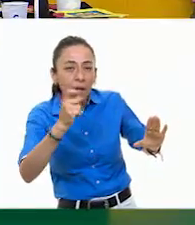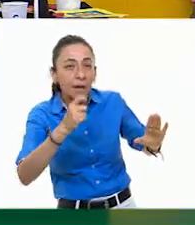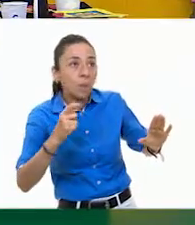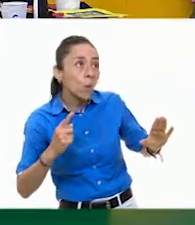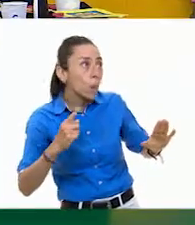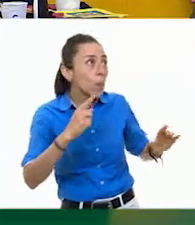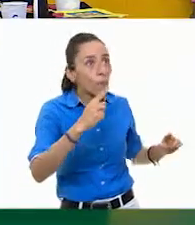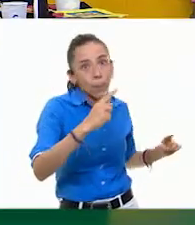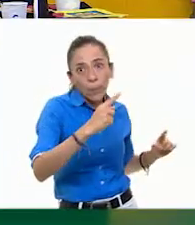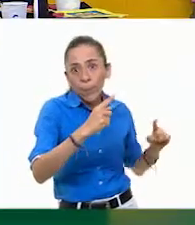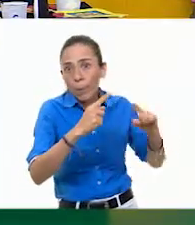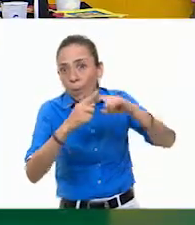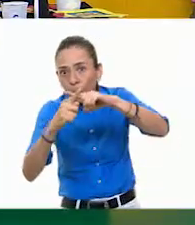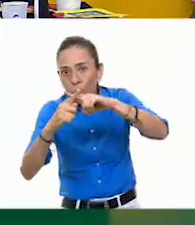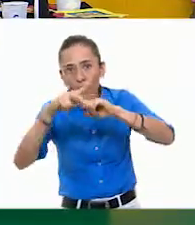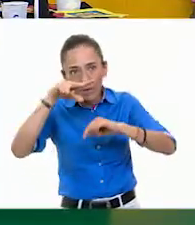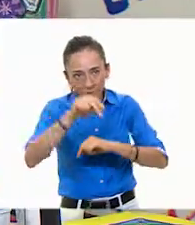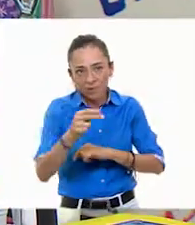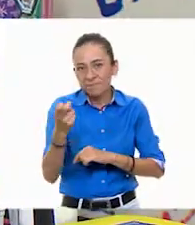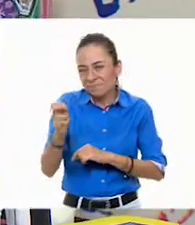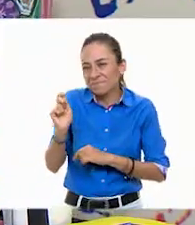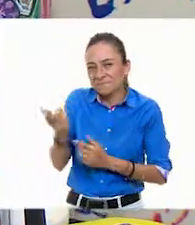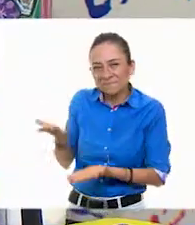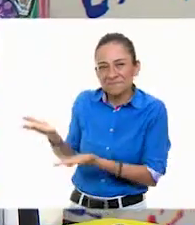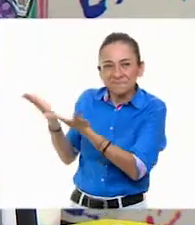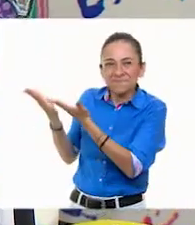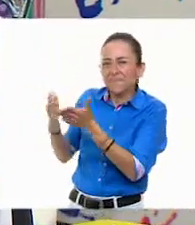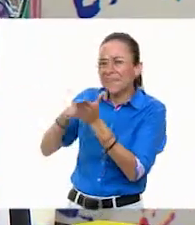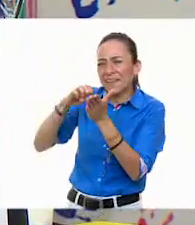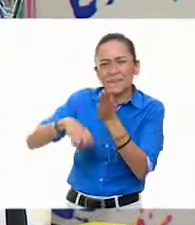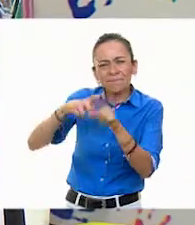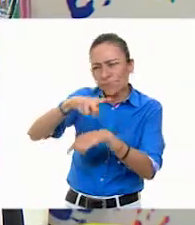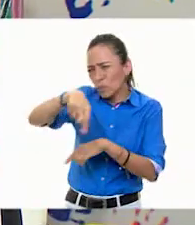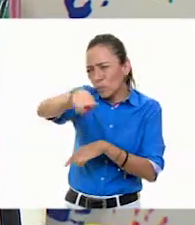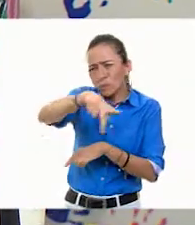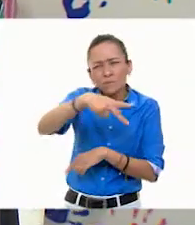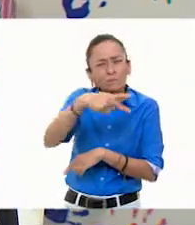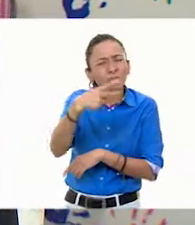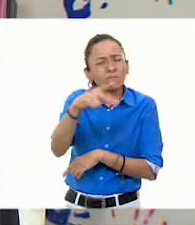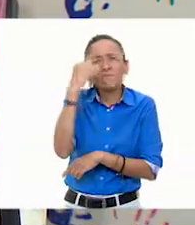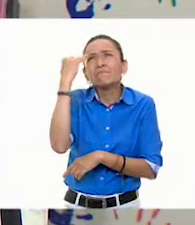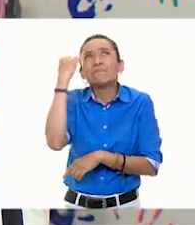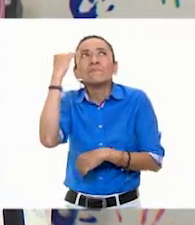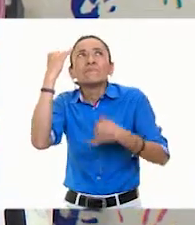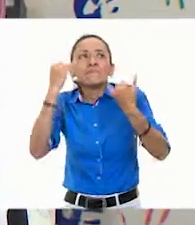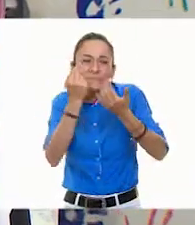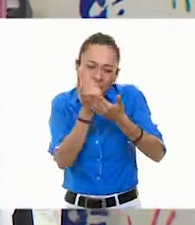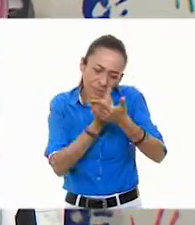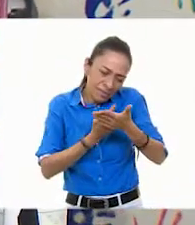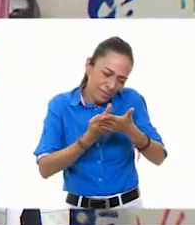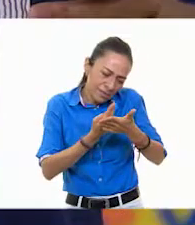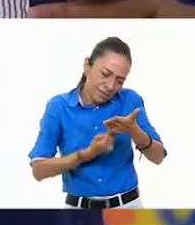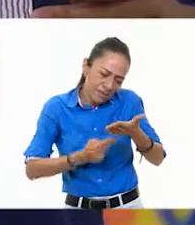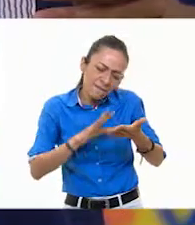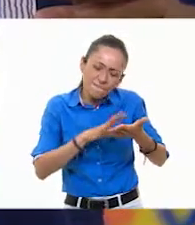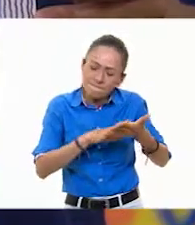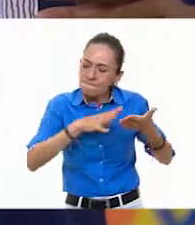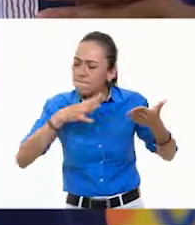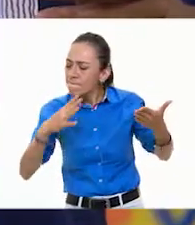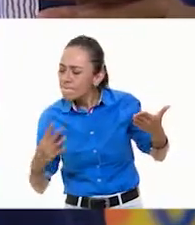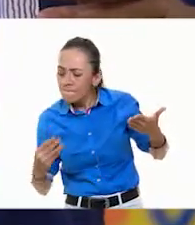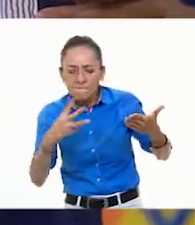ejemplos más. Incluso pueden hacer ustedes sus mismos diseños. Ajá. Sí, no necesariamente esta